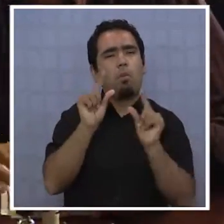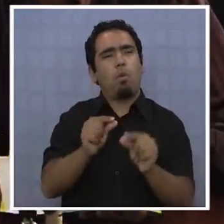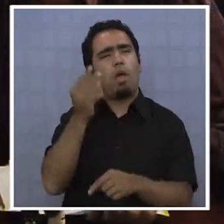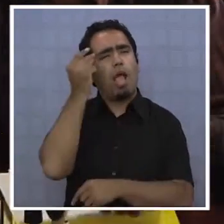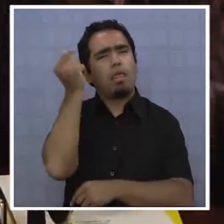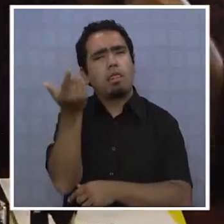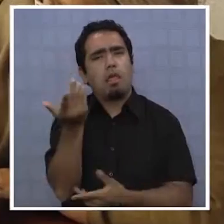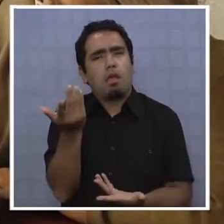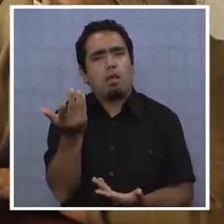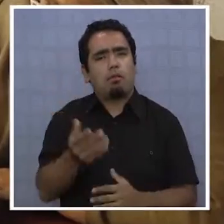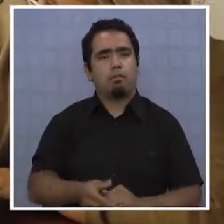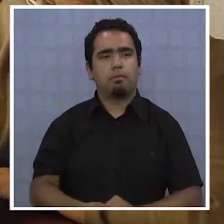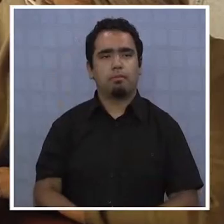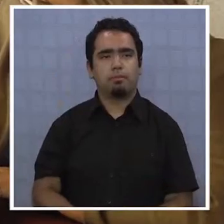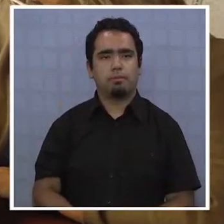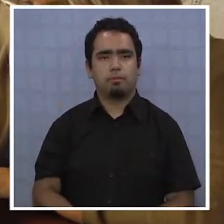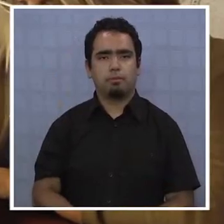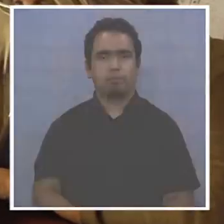y pocas las ideas.